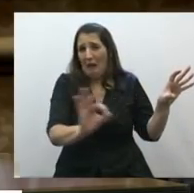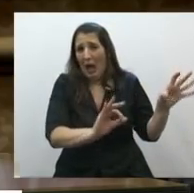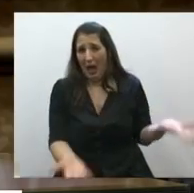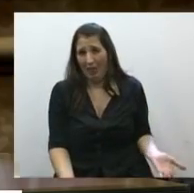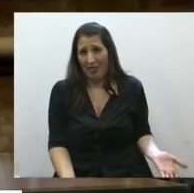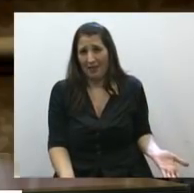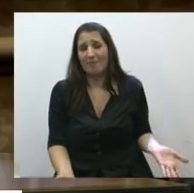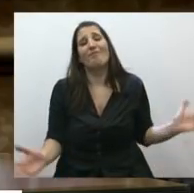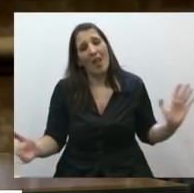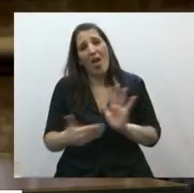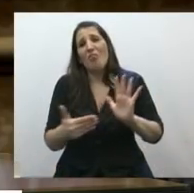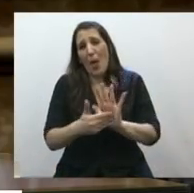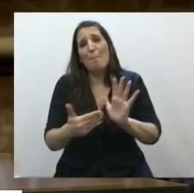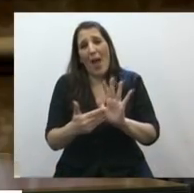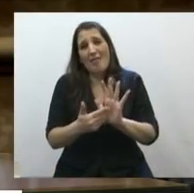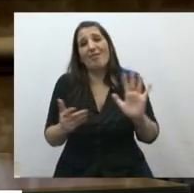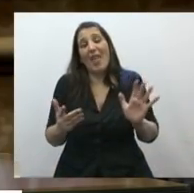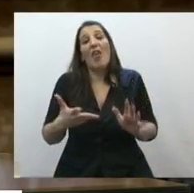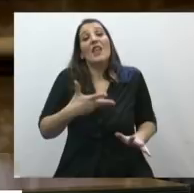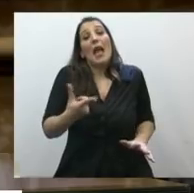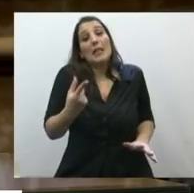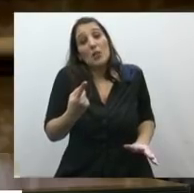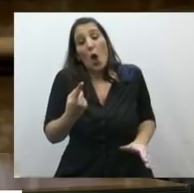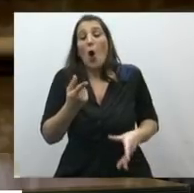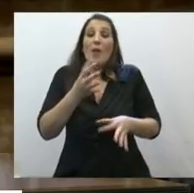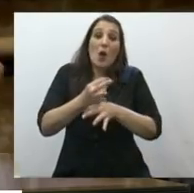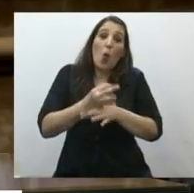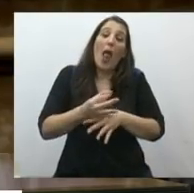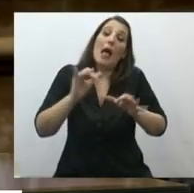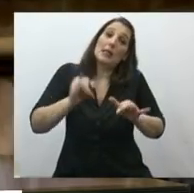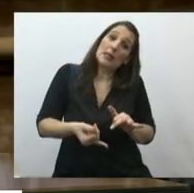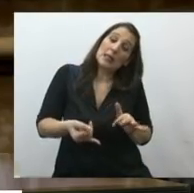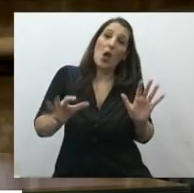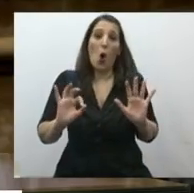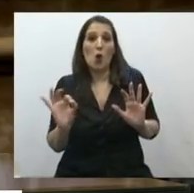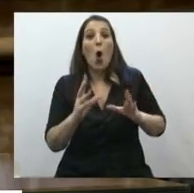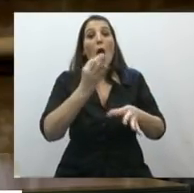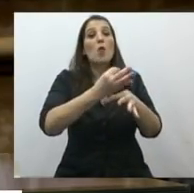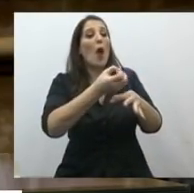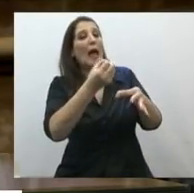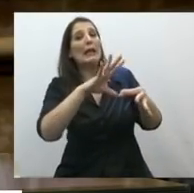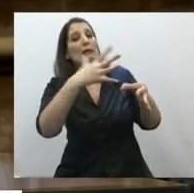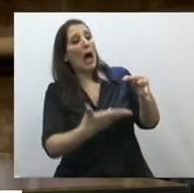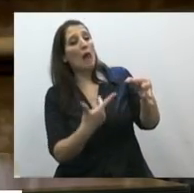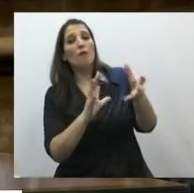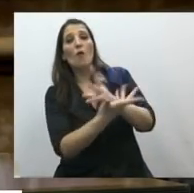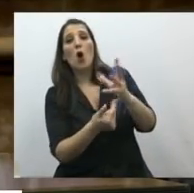depende de la buena voluntad y del criterio de los directivos o del perfil institucional, del proyecto institucional de la escuela.